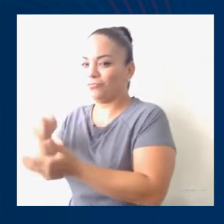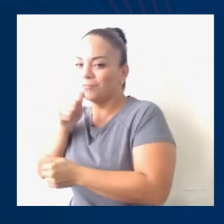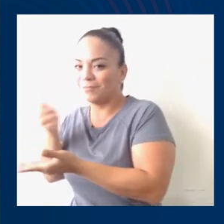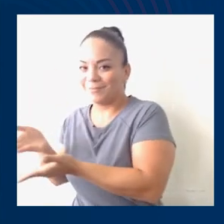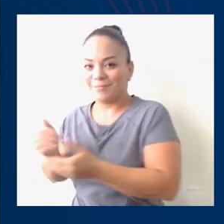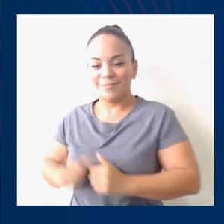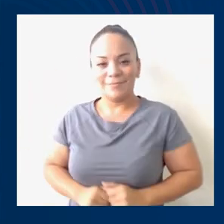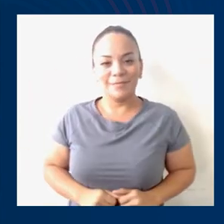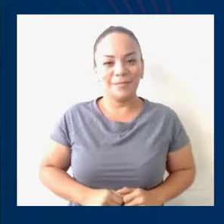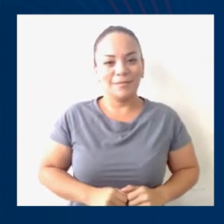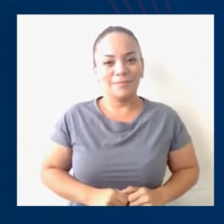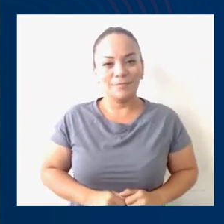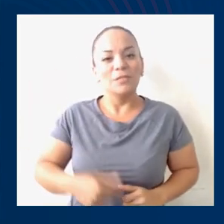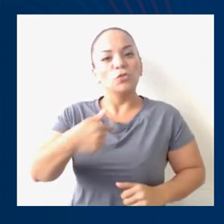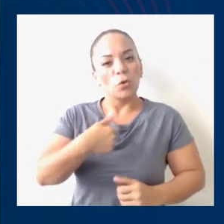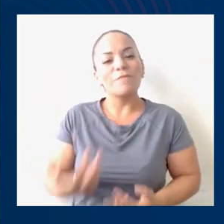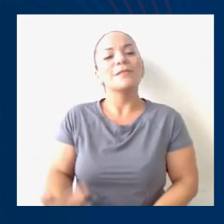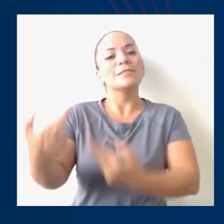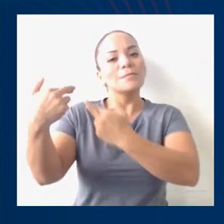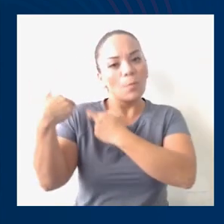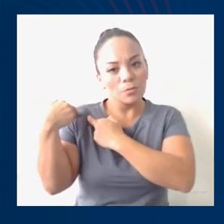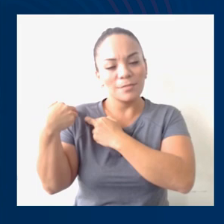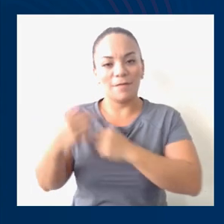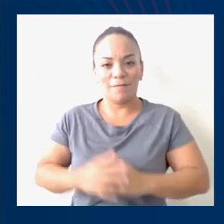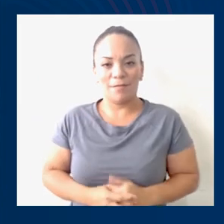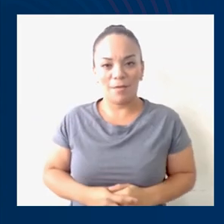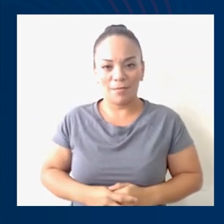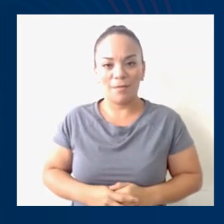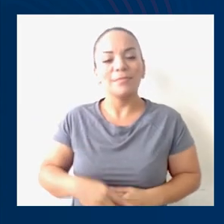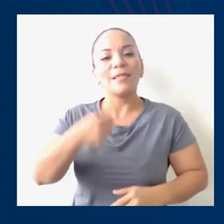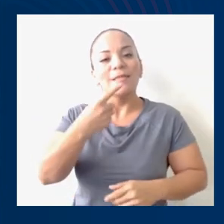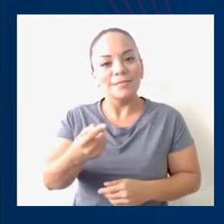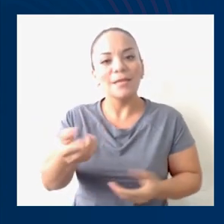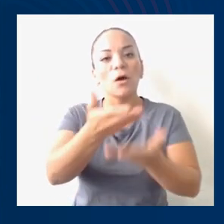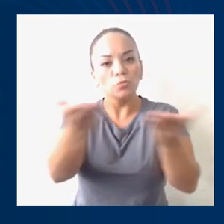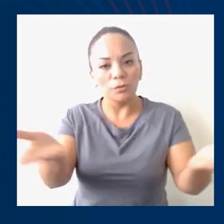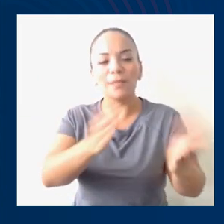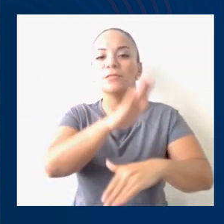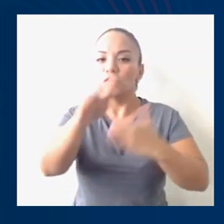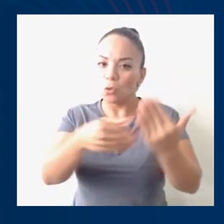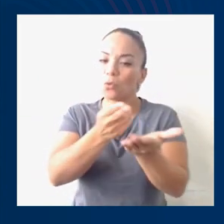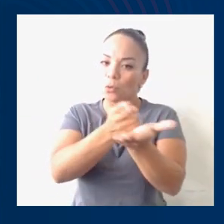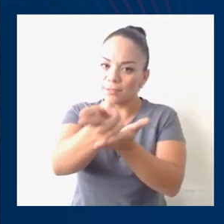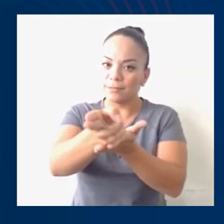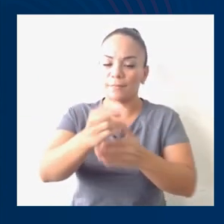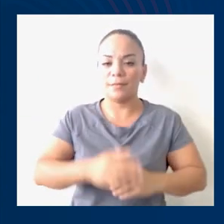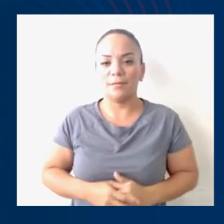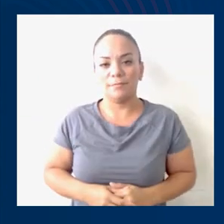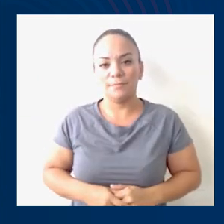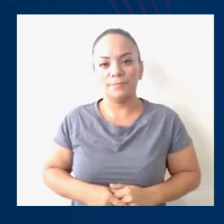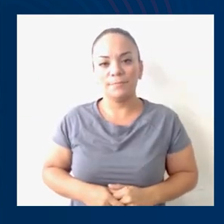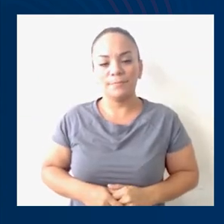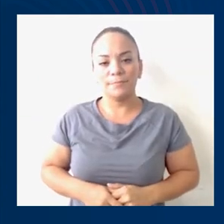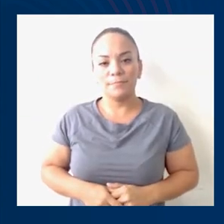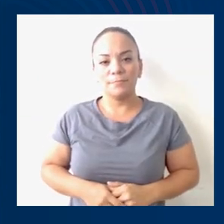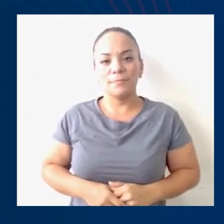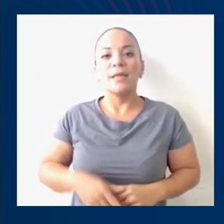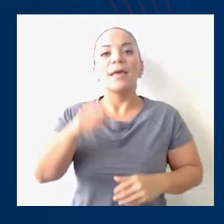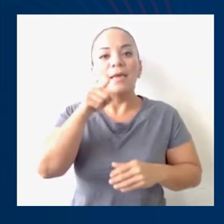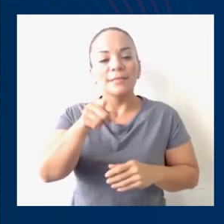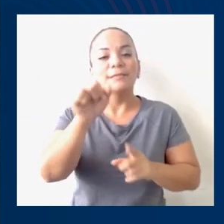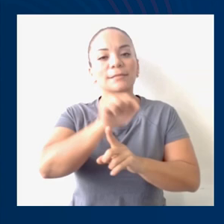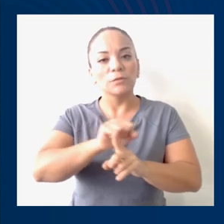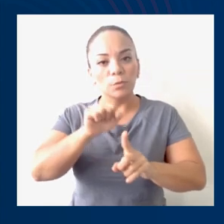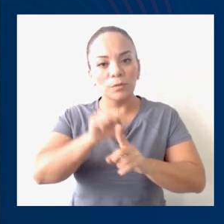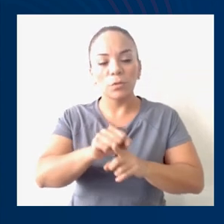Ustedes me trajeron a este puesto. Y yo tengo la responsabilidad de decirles las cosas como son.